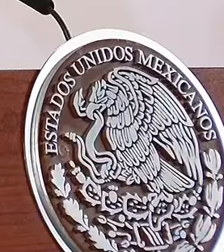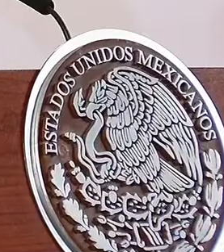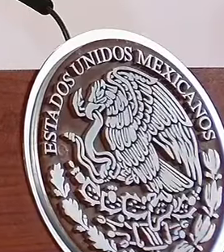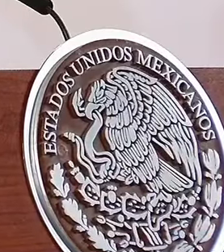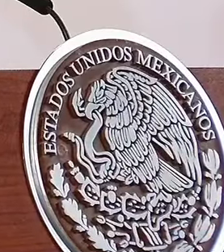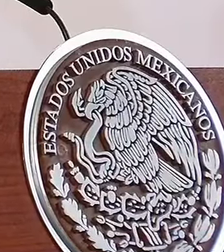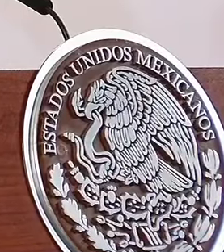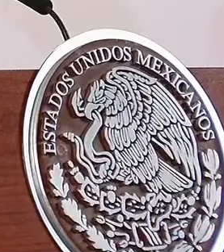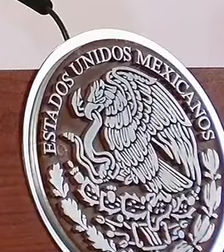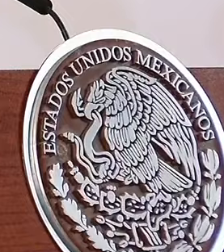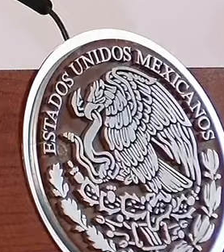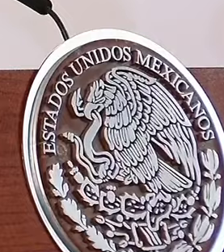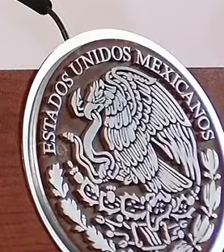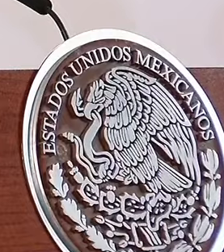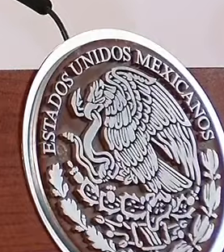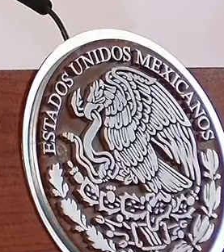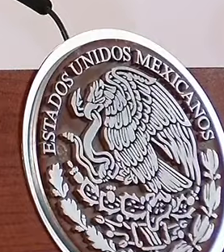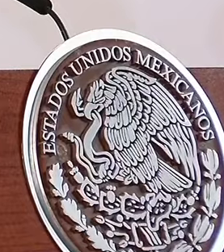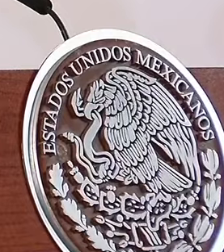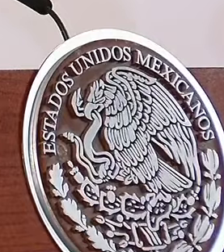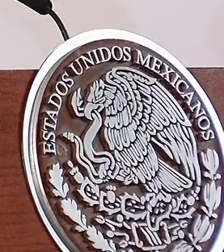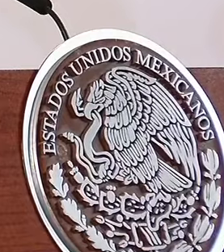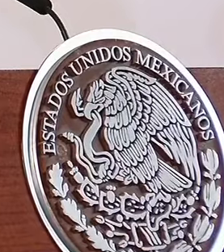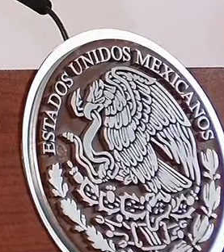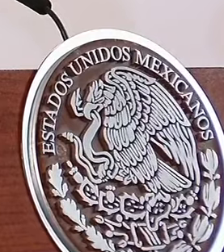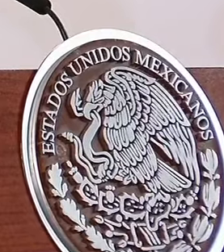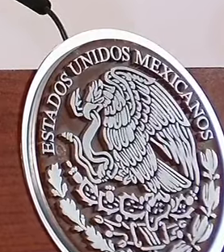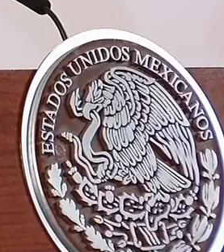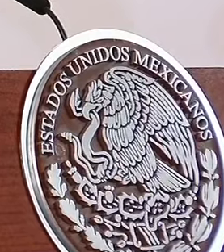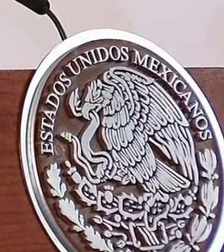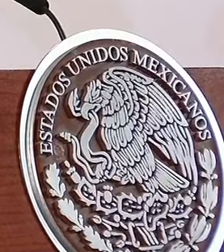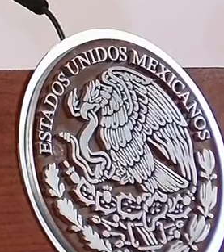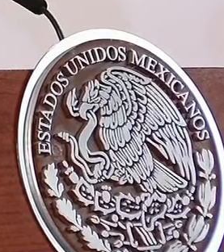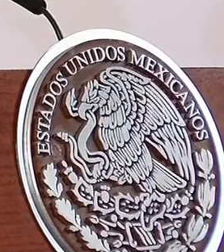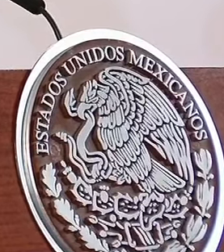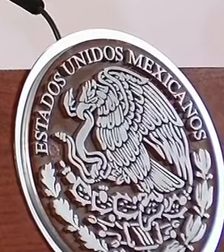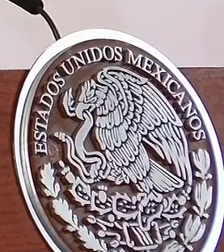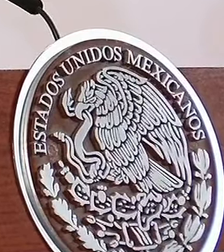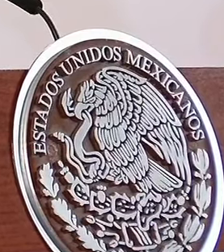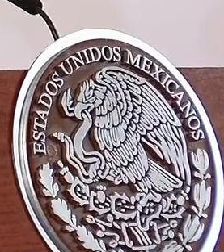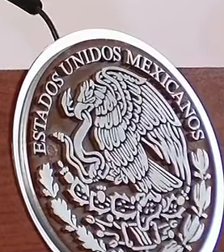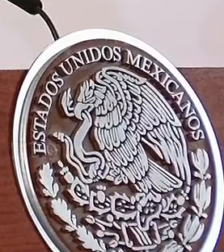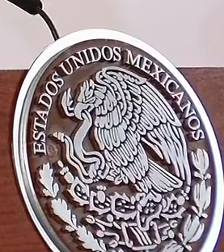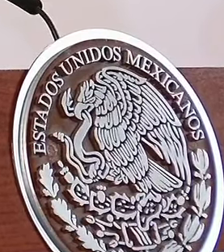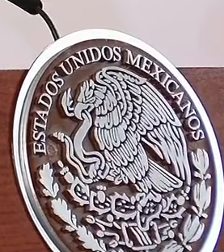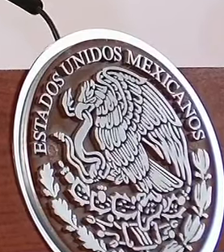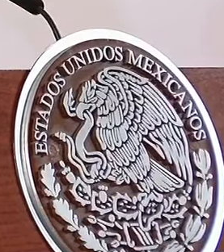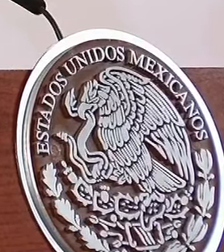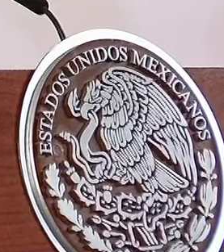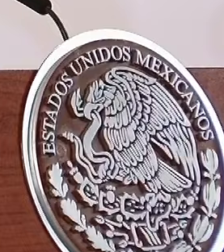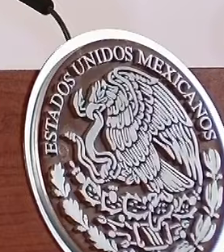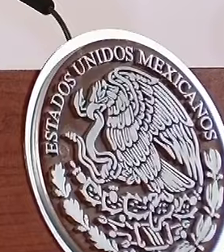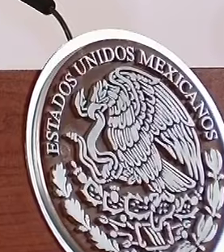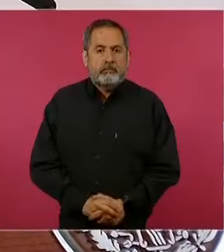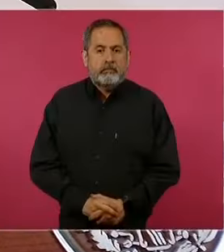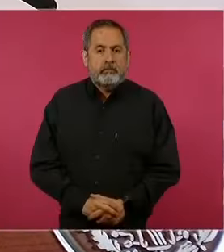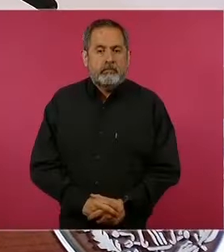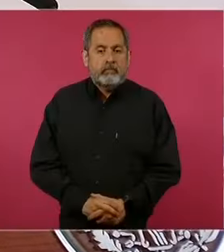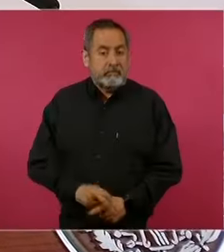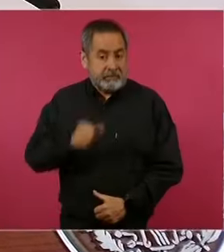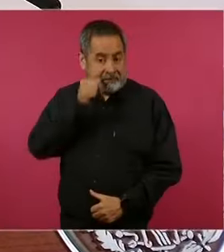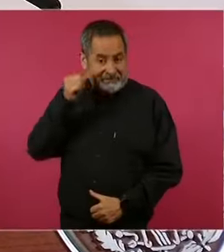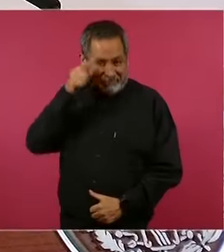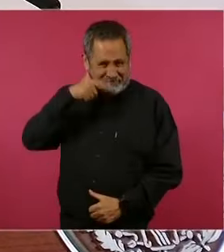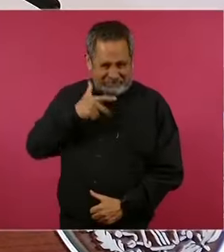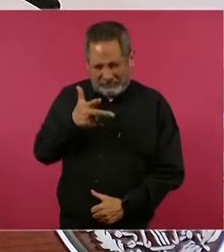o nueve de la noche, no quiero ser tan inexacta en el horario, un juez del estado